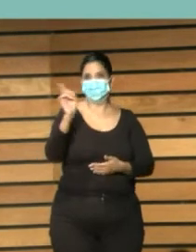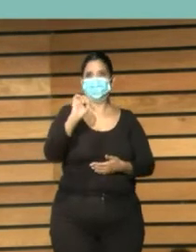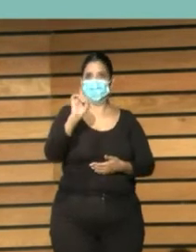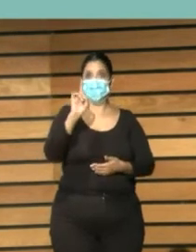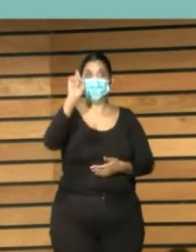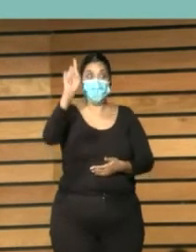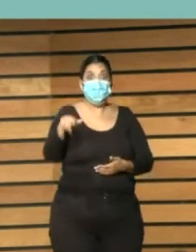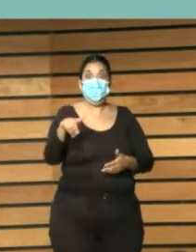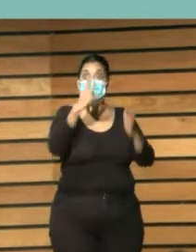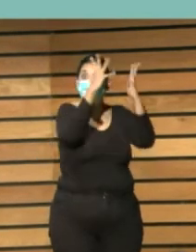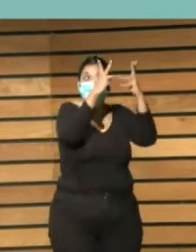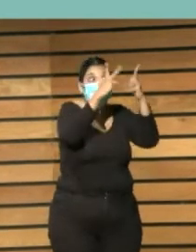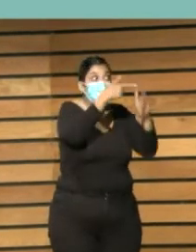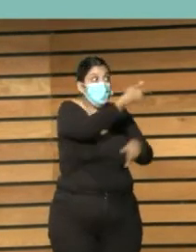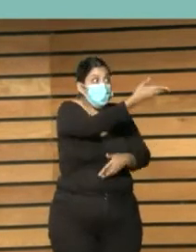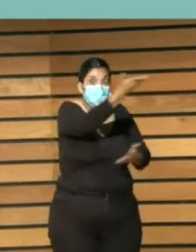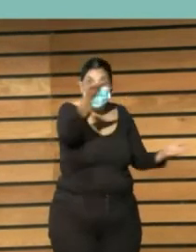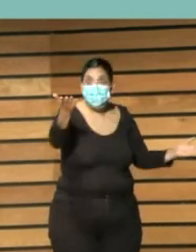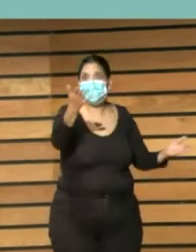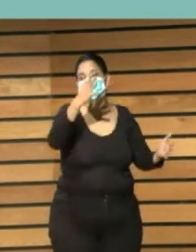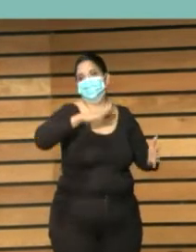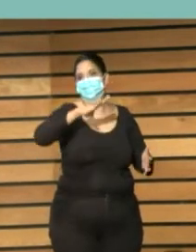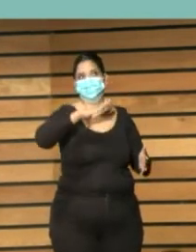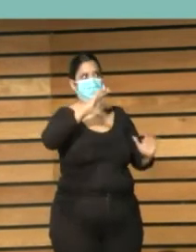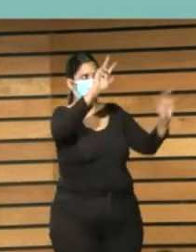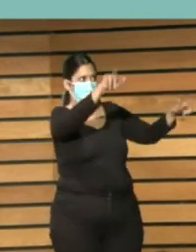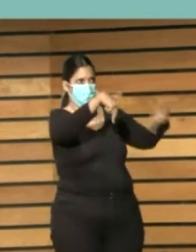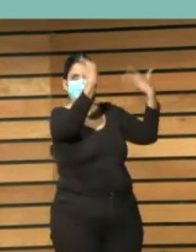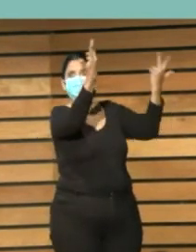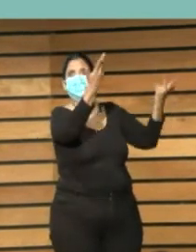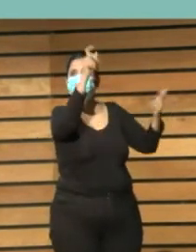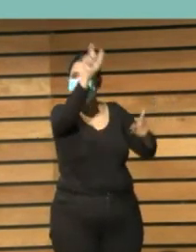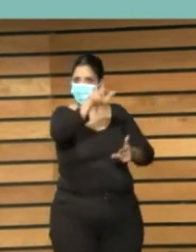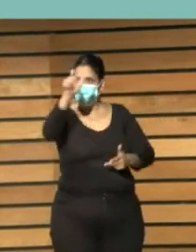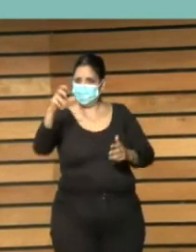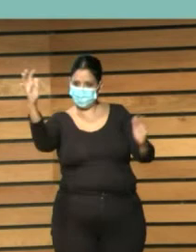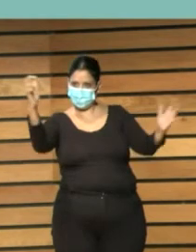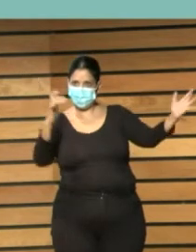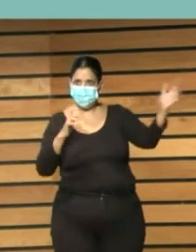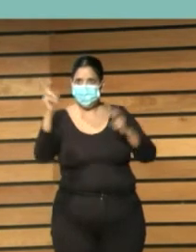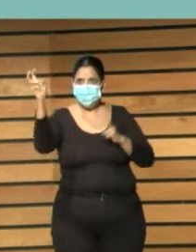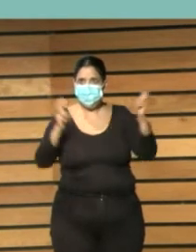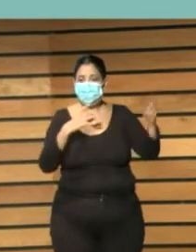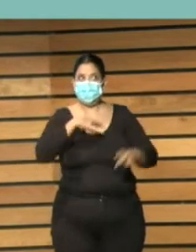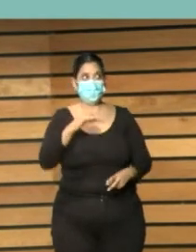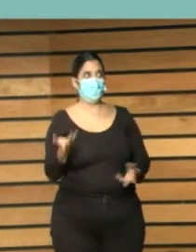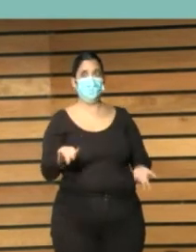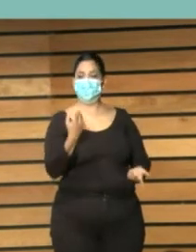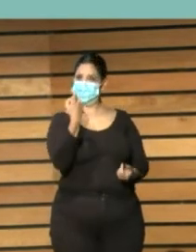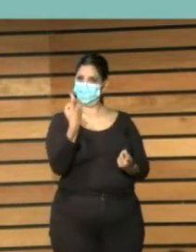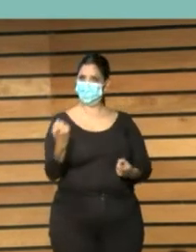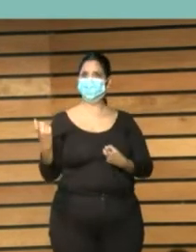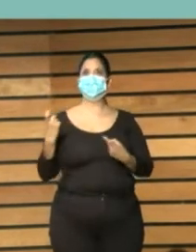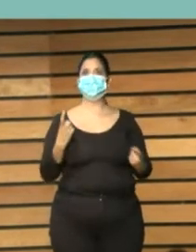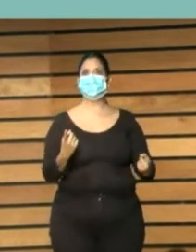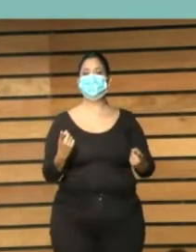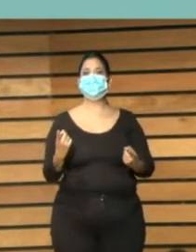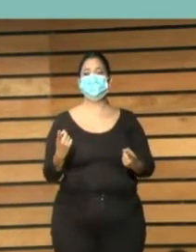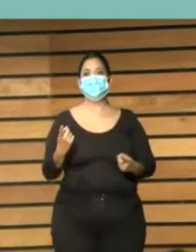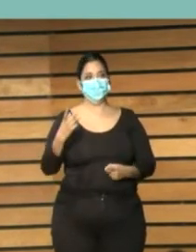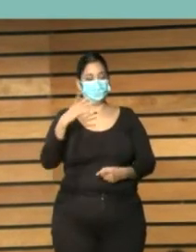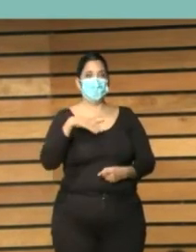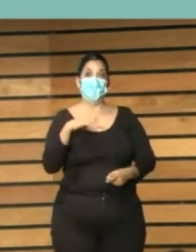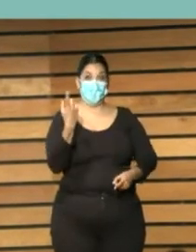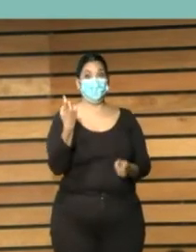propias administraciones y podemos enlazar con lo que decía Gloria antes políticas públicas y esto forma parte del